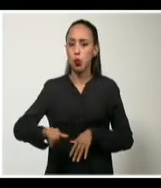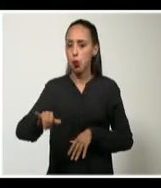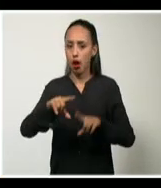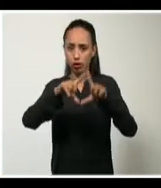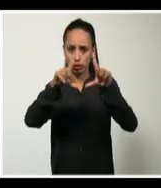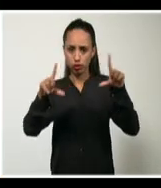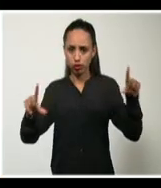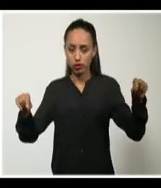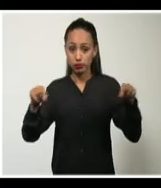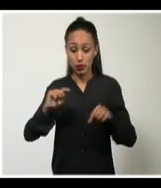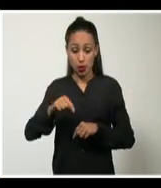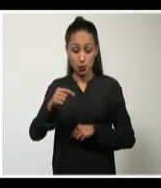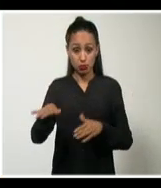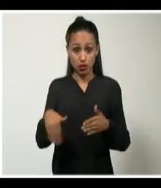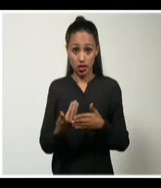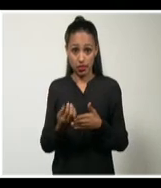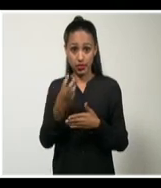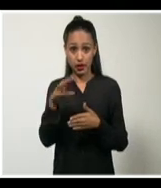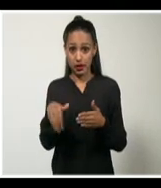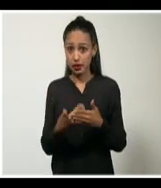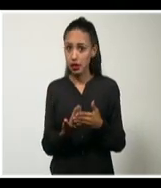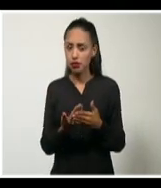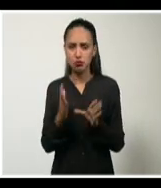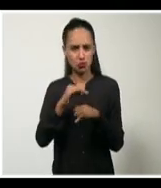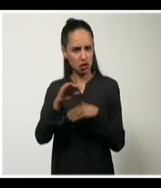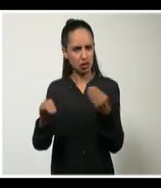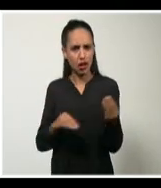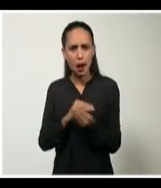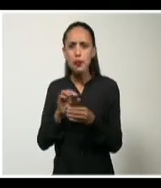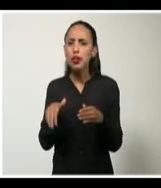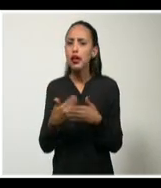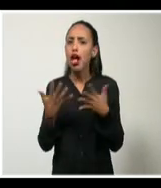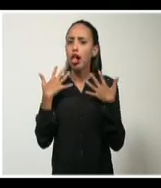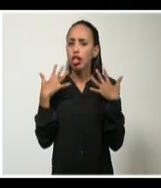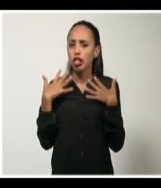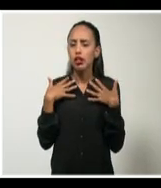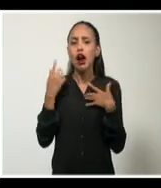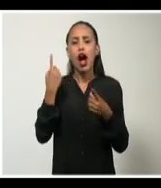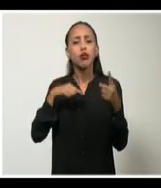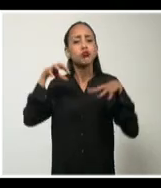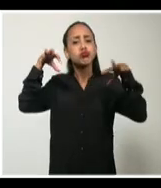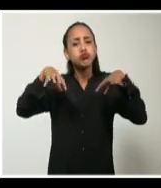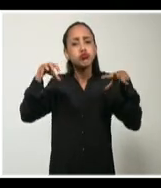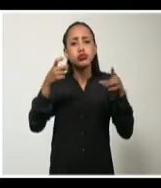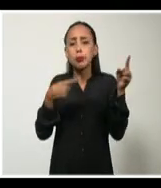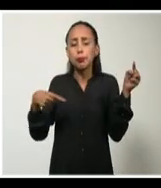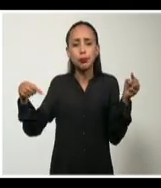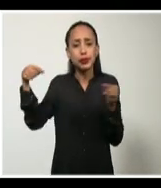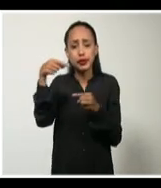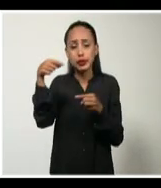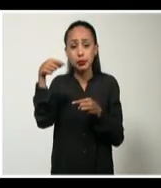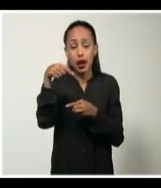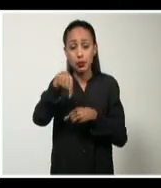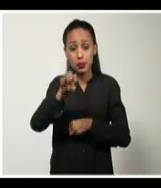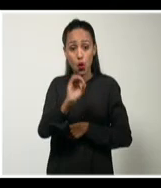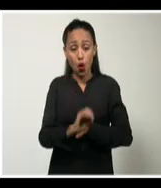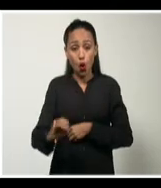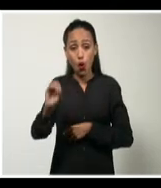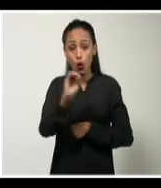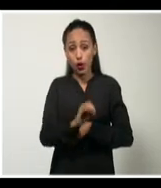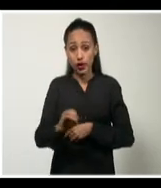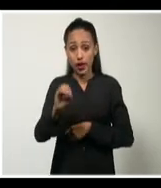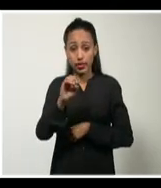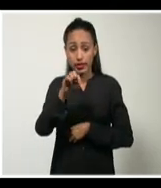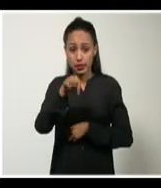variación en las condiciones del tiempo, días cálidos y aisladas lluvias principalmente hacia zonas del interior de la región